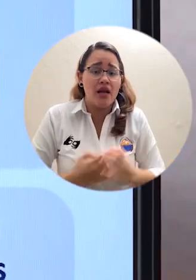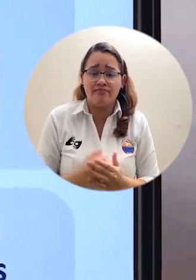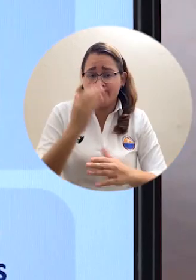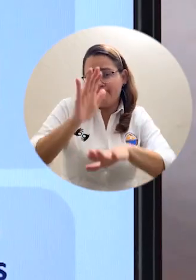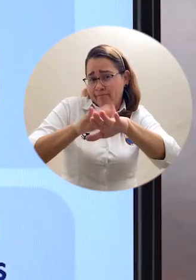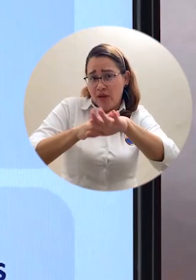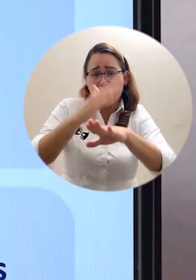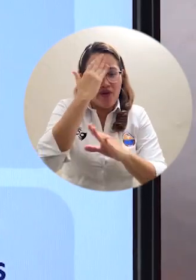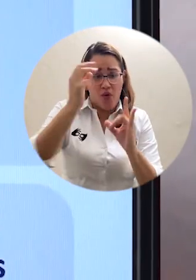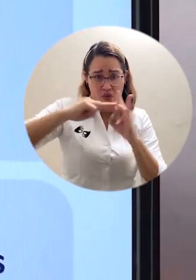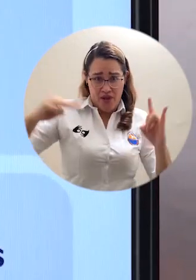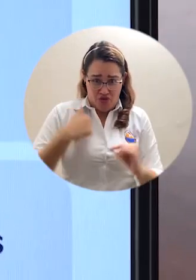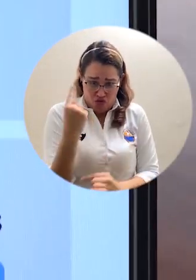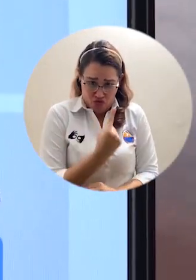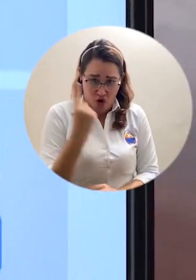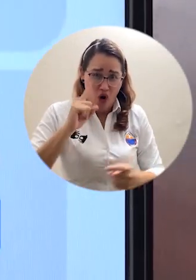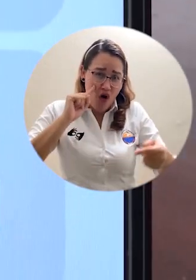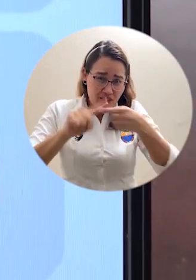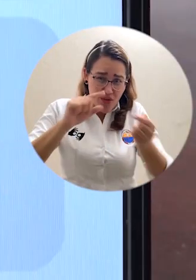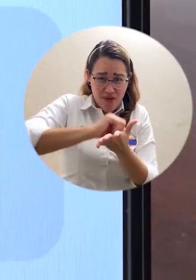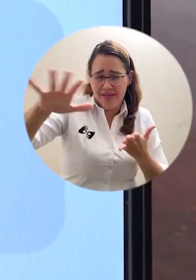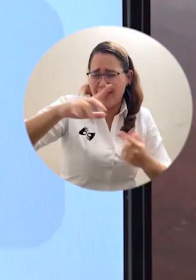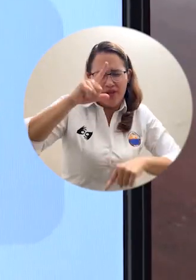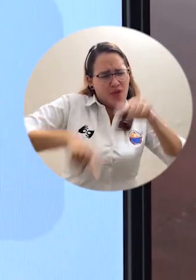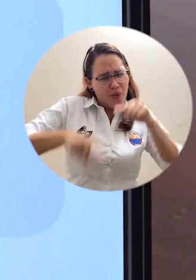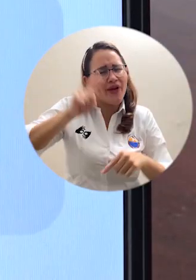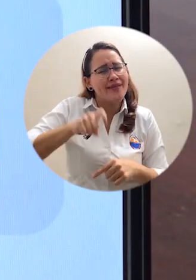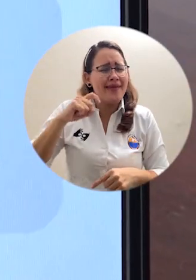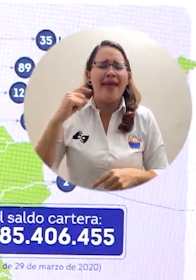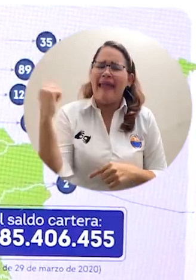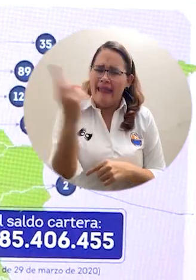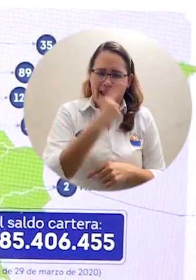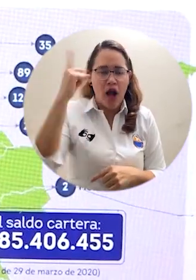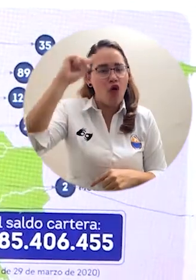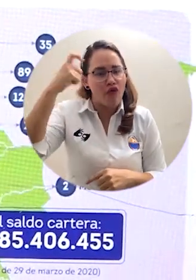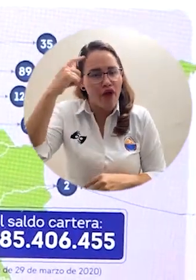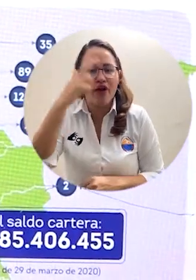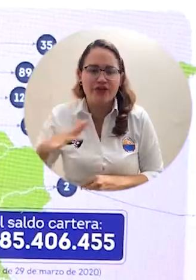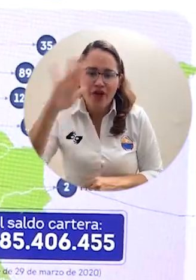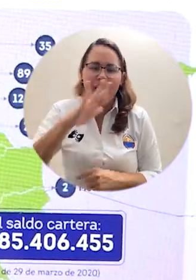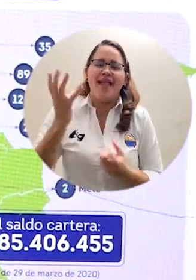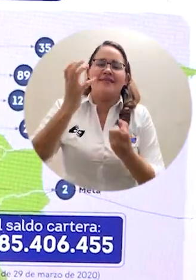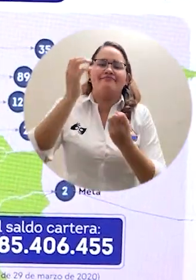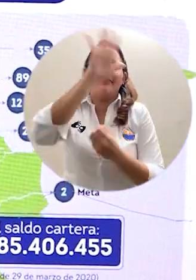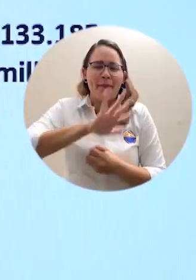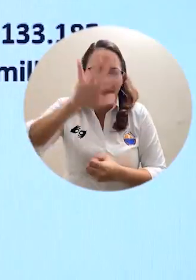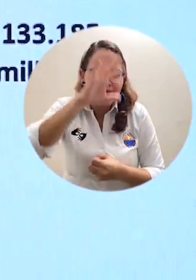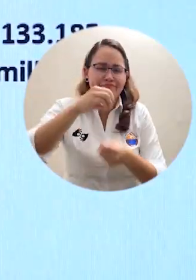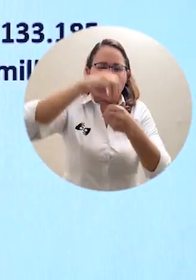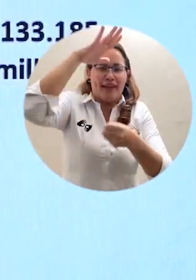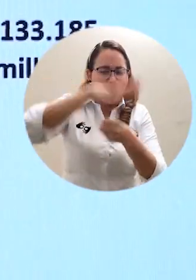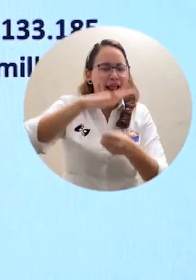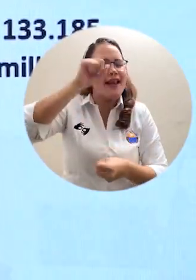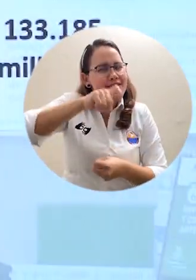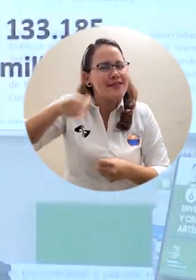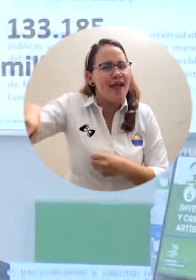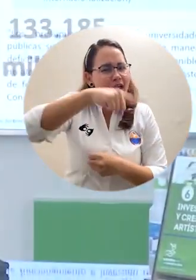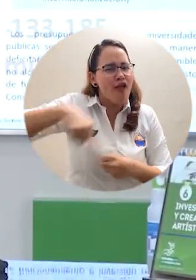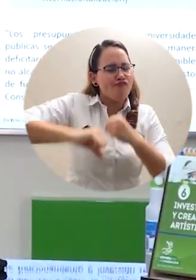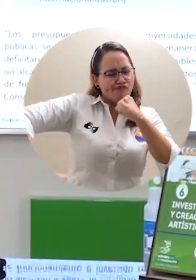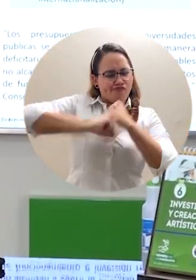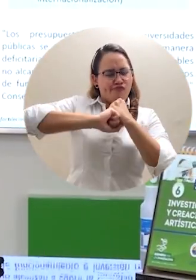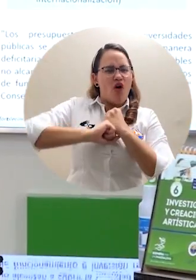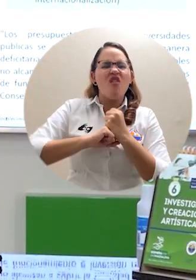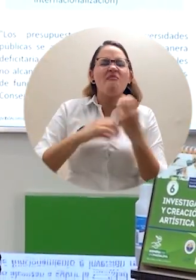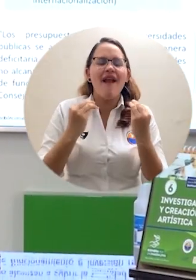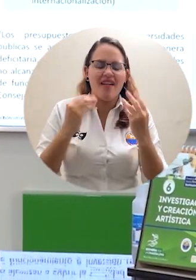se requieren nuevos y mayores aportes permanentes del Gobierno Nacional, Departamental y Distrital. Por consiguiente, el Rector